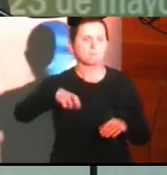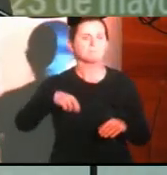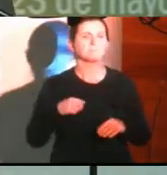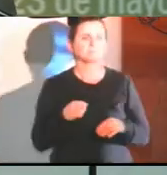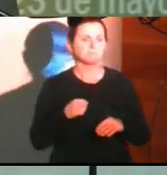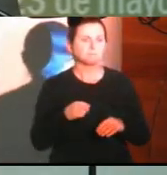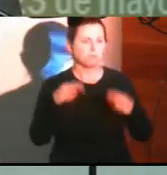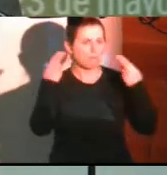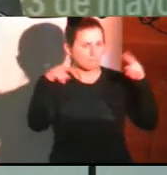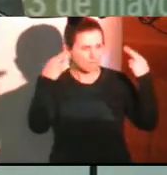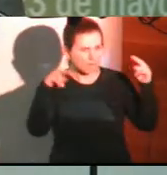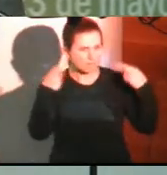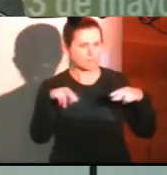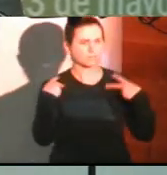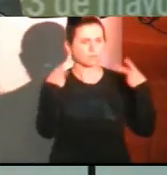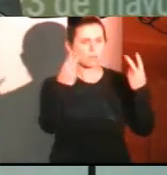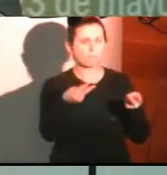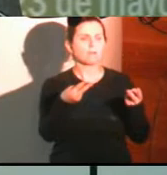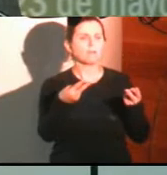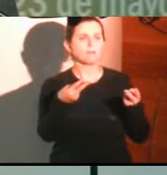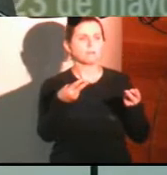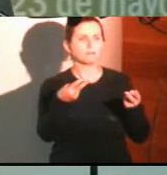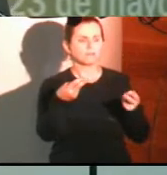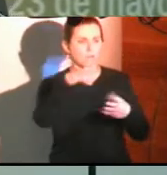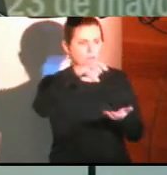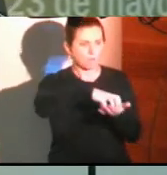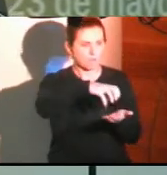y fue tomada por una empresa neuquina,